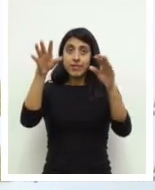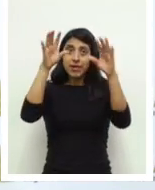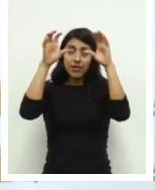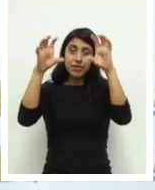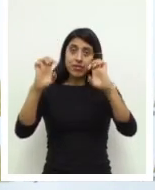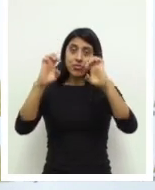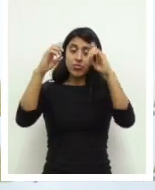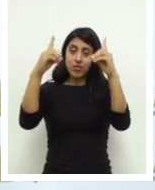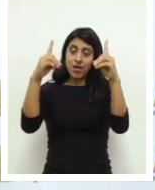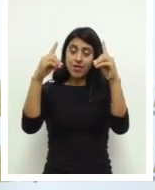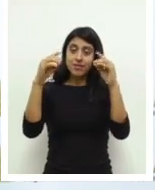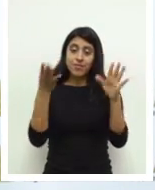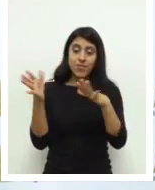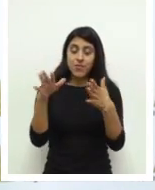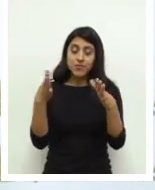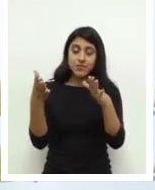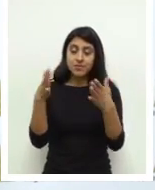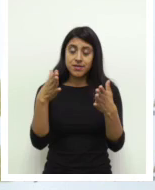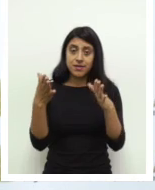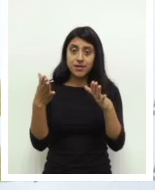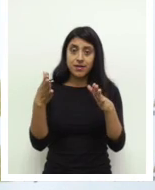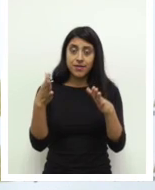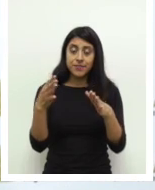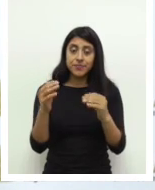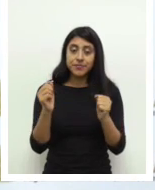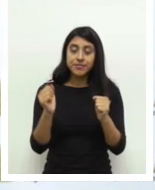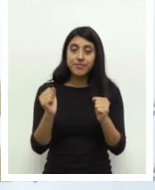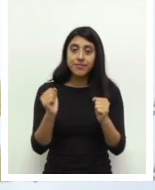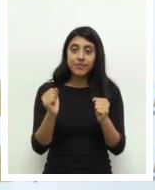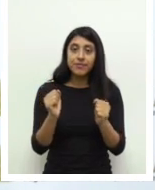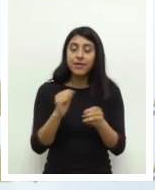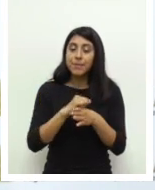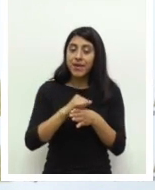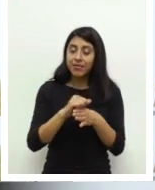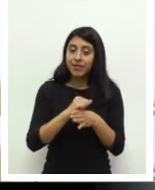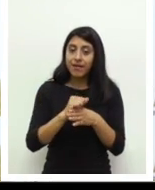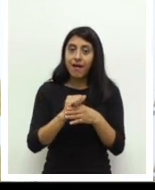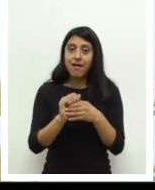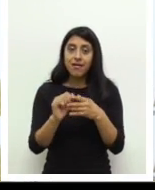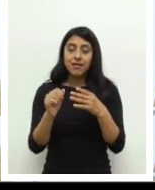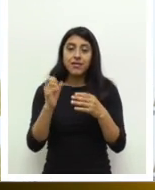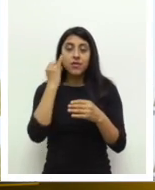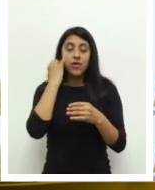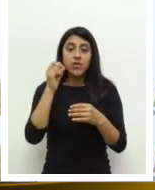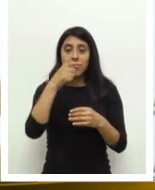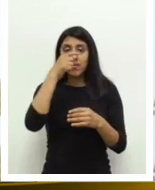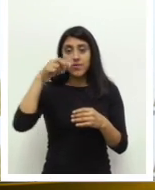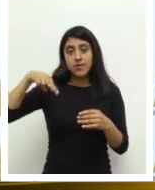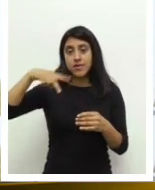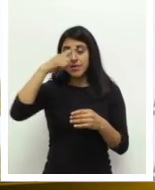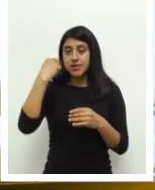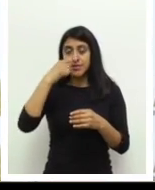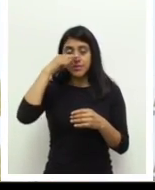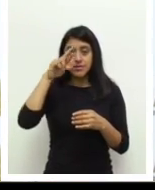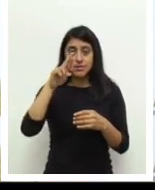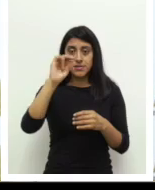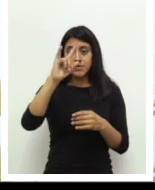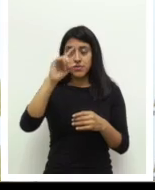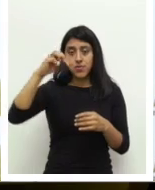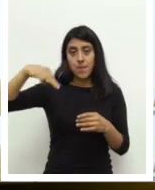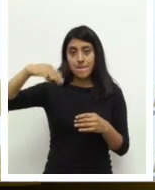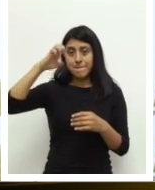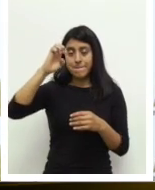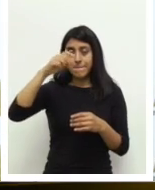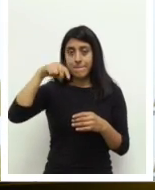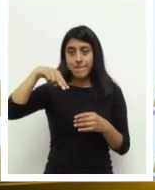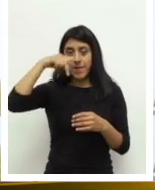significa solamente estudiar en una institución música, sino de verdad dedicarle tiempo a instrumento. Hay muchos músicos que probablemente no han estudiado ni en academias, ni